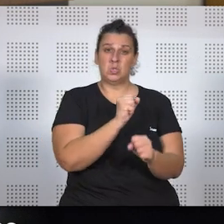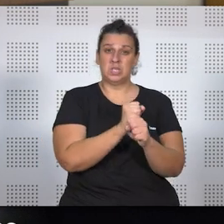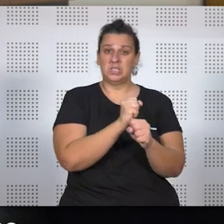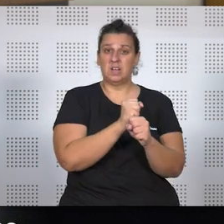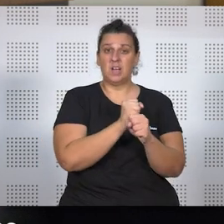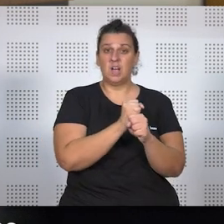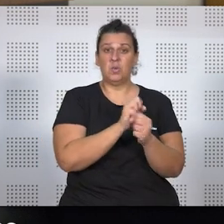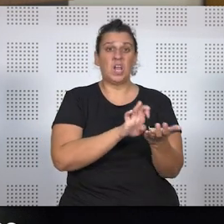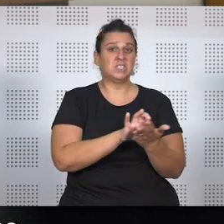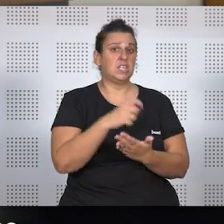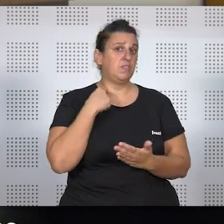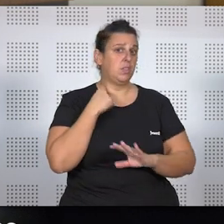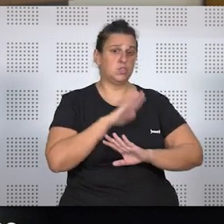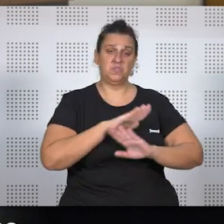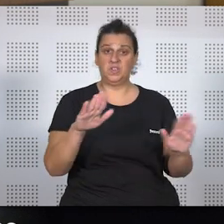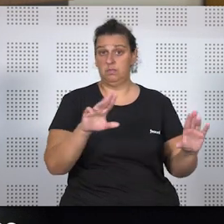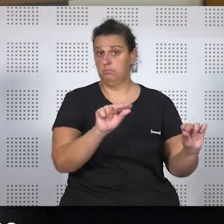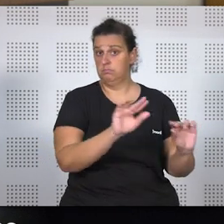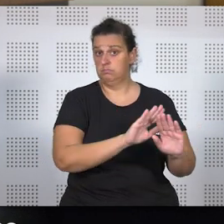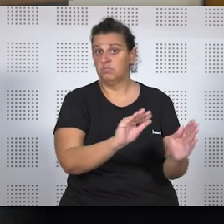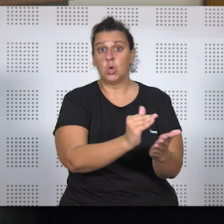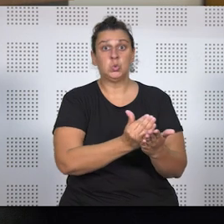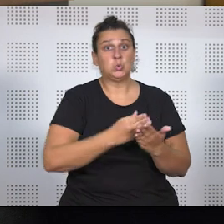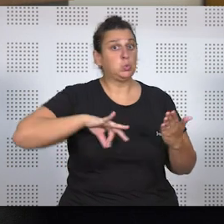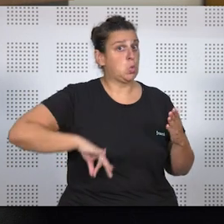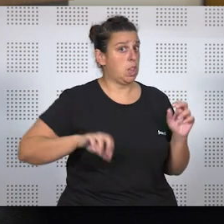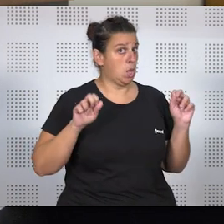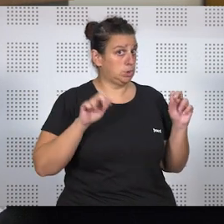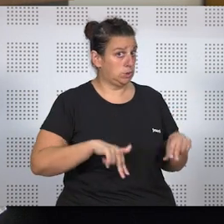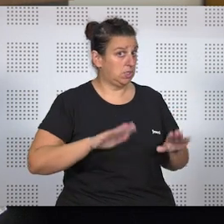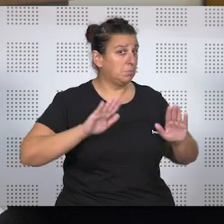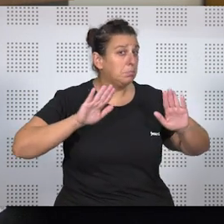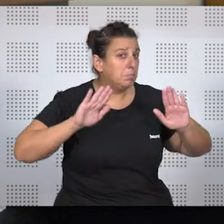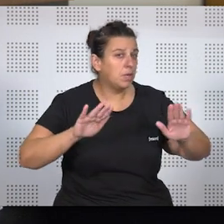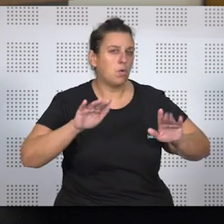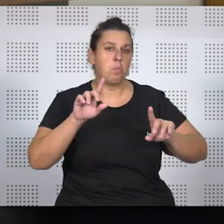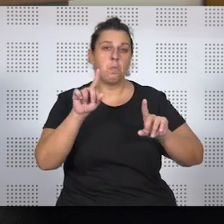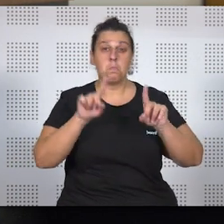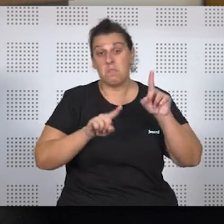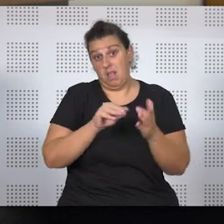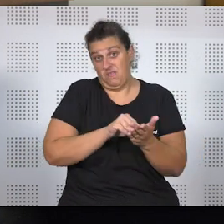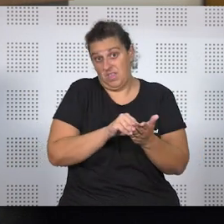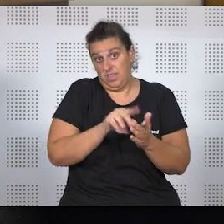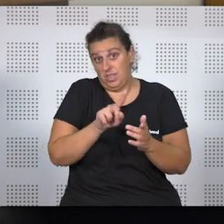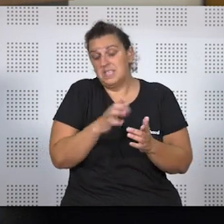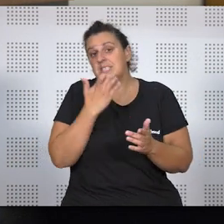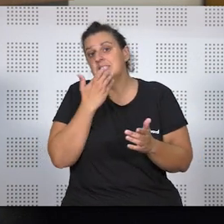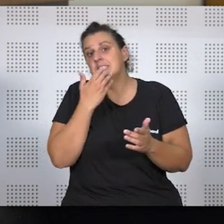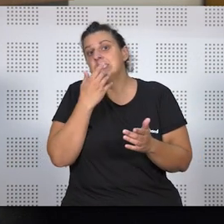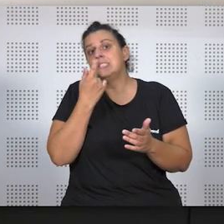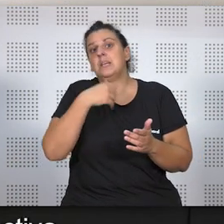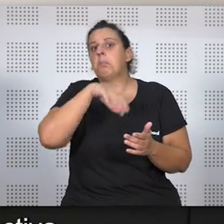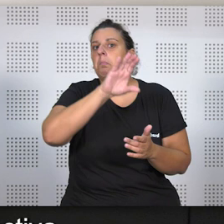deja de prestar sus servicios, por tanto, en principio no habría retribución. Ahora bien, en algunas ocasiones, sí que se concede en algún tipo de prestación